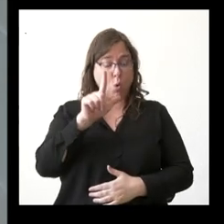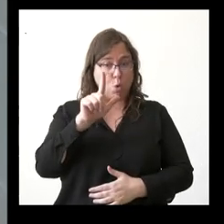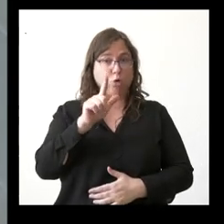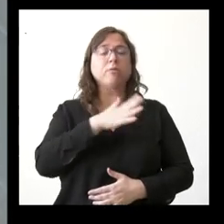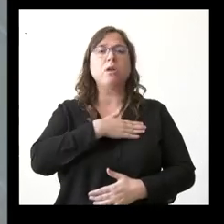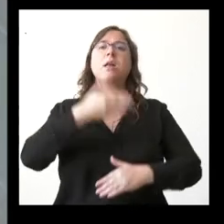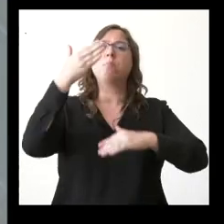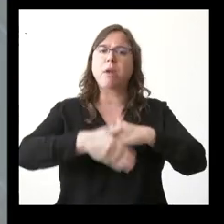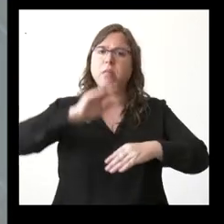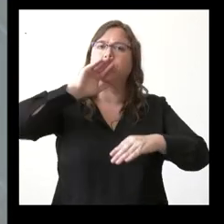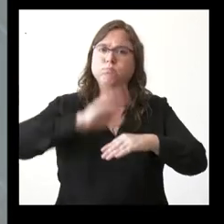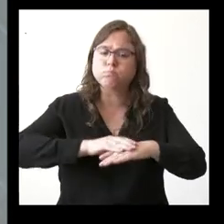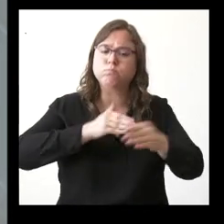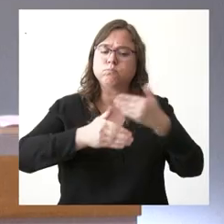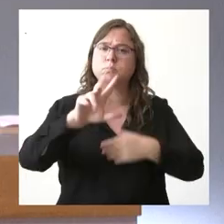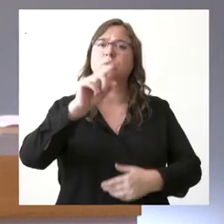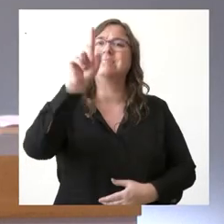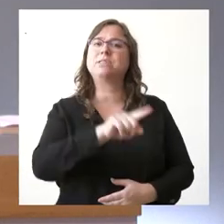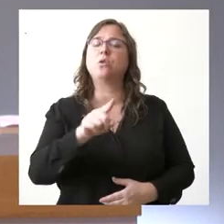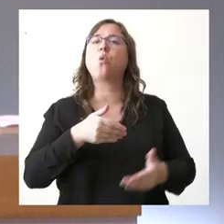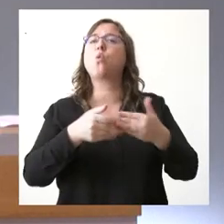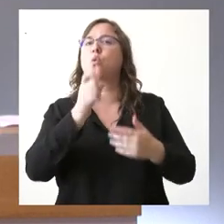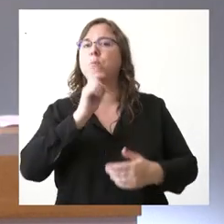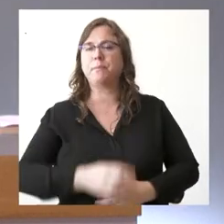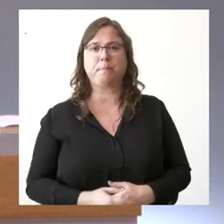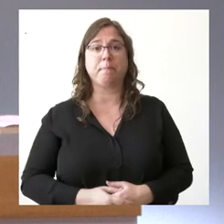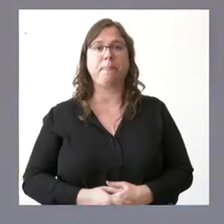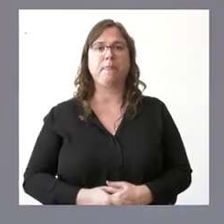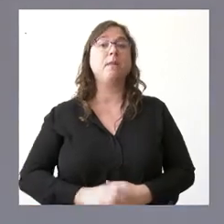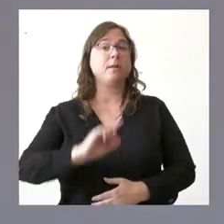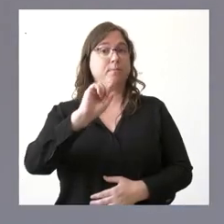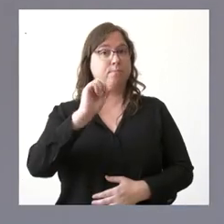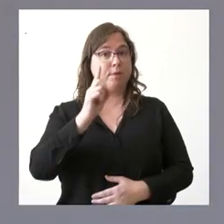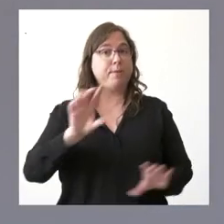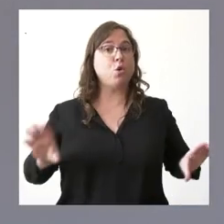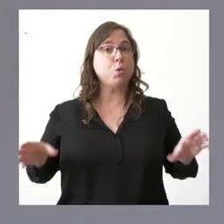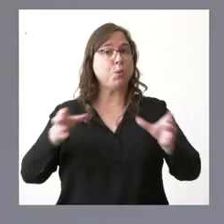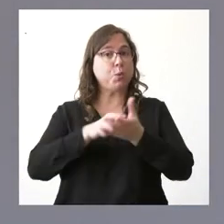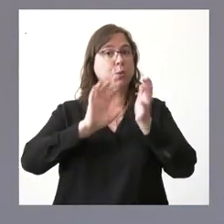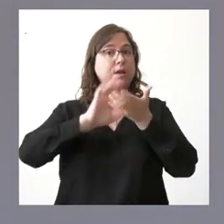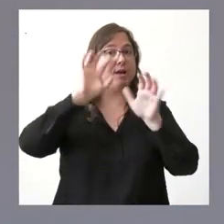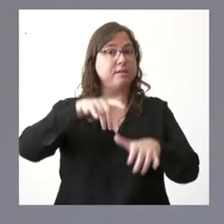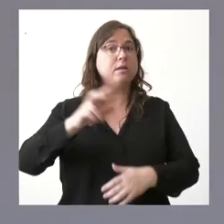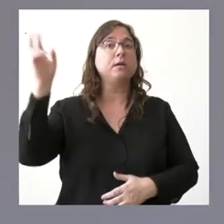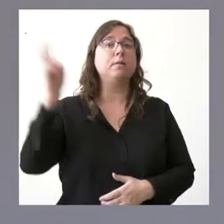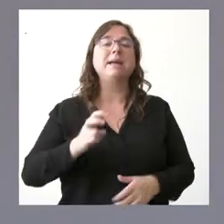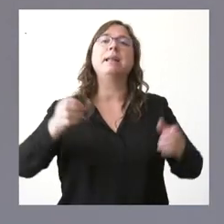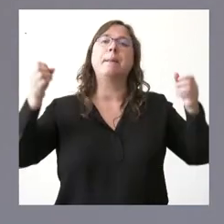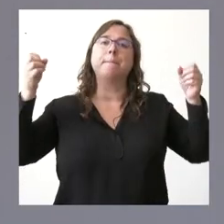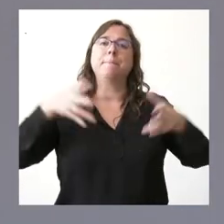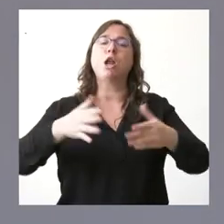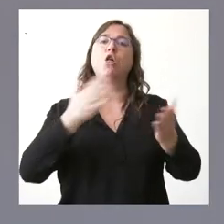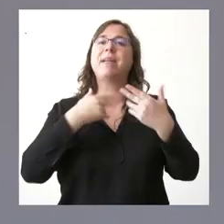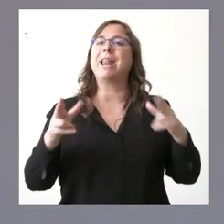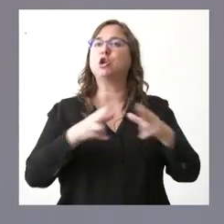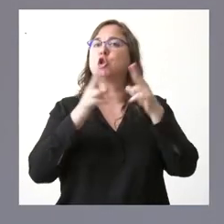cumplir y cómo va pues en primer lugar la junta de castilla y león asiste a esa reunión del pleno del consejo del diálogo social con la